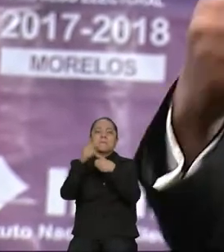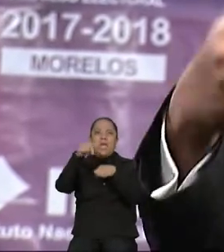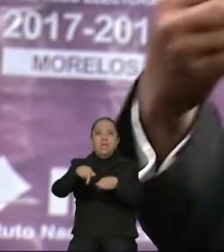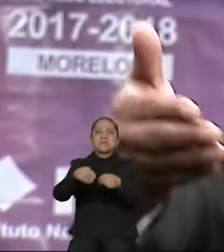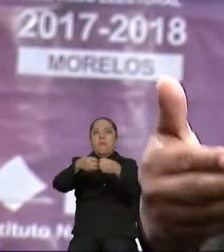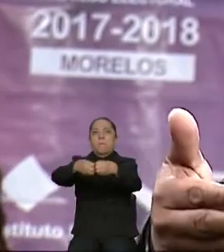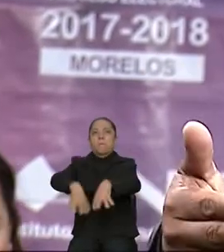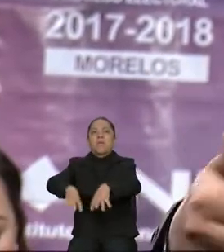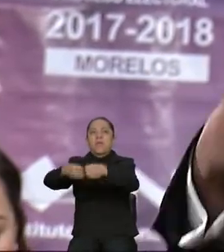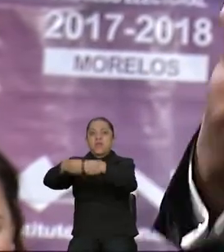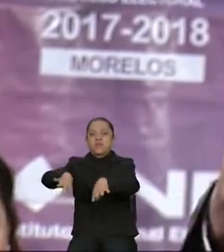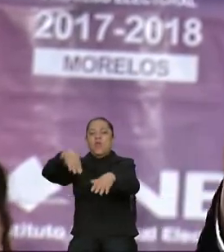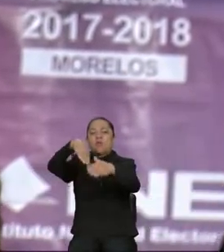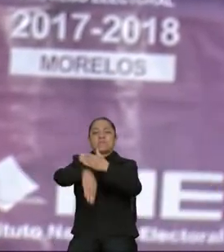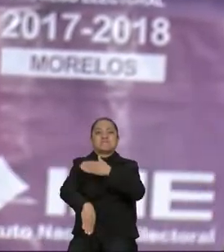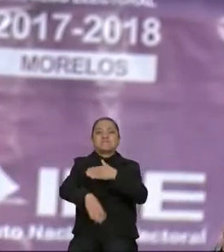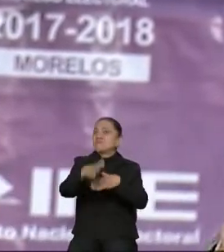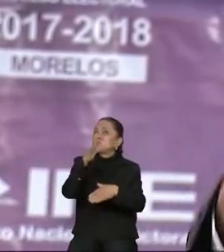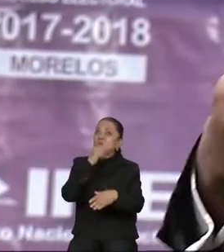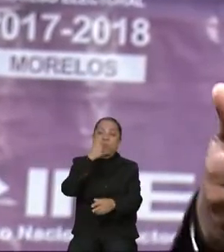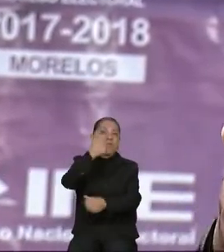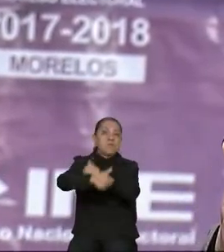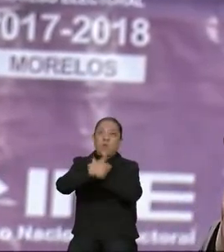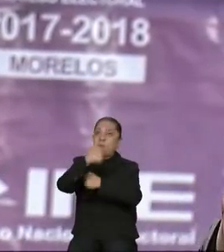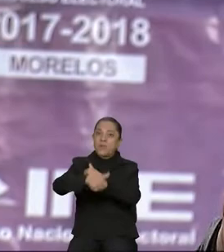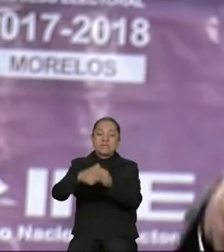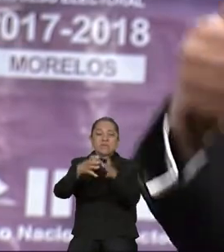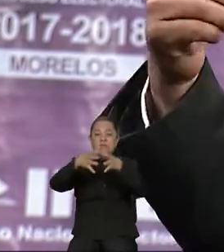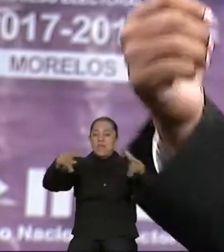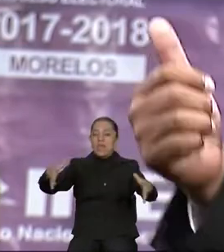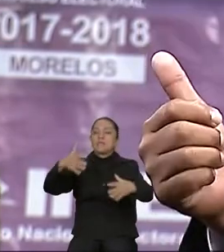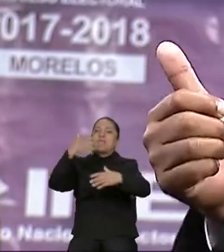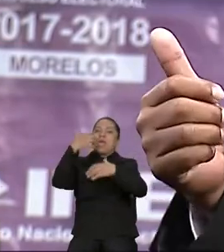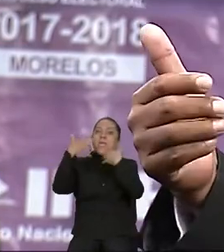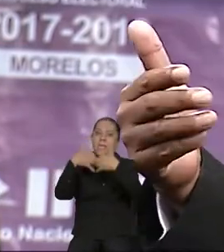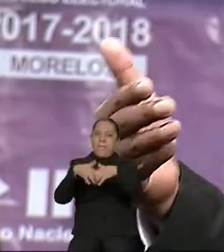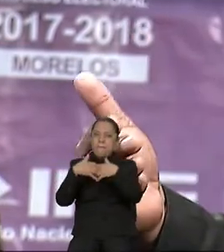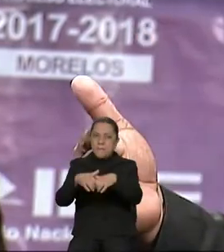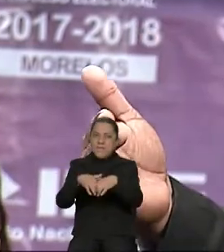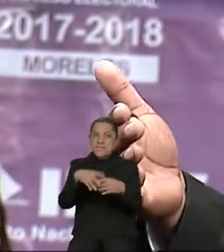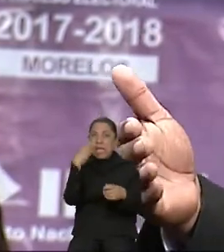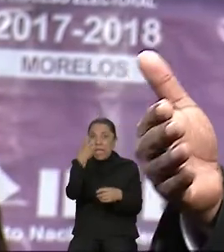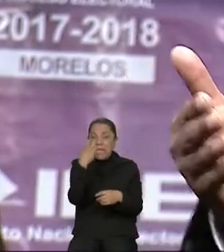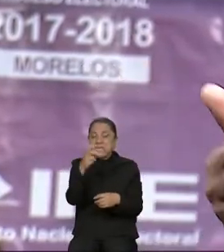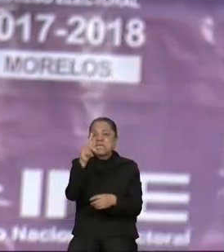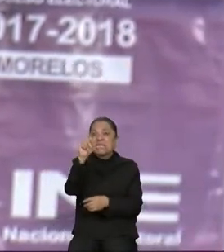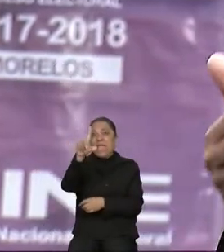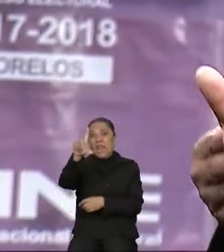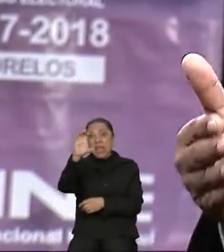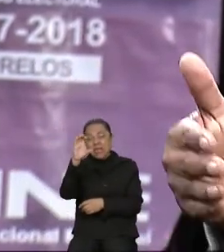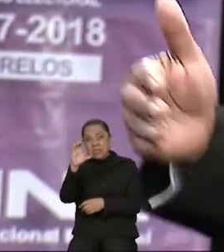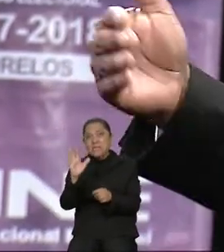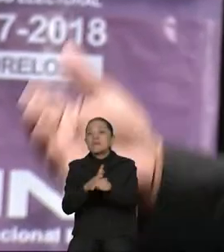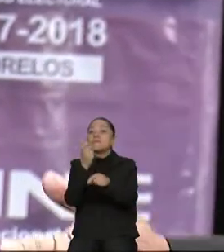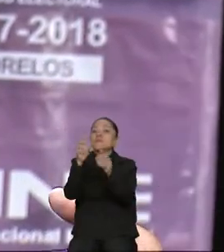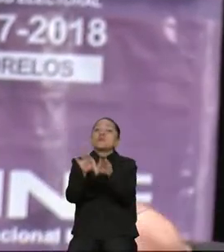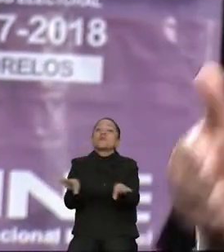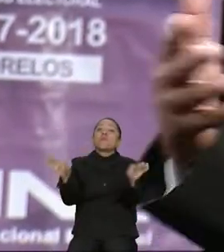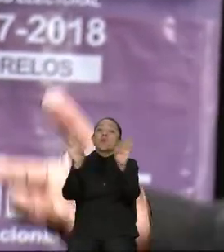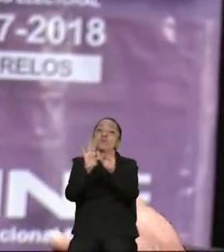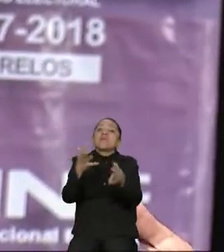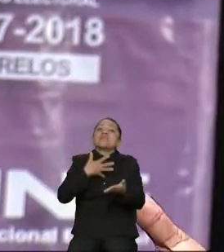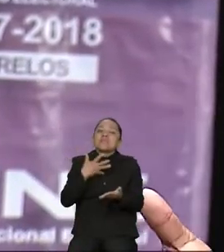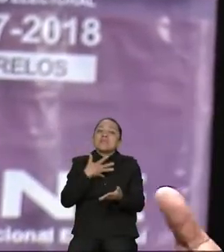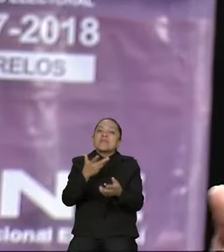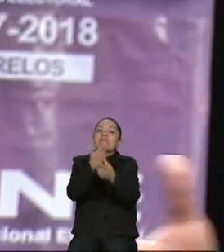caído. No puede competir con las grandes empresas con este libre comercio. Por eso es importante que también podemos tener el Tratado de Libre Comercio con